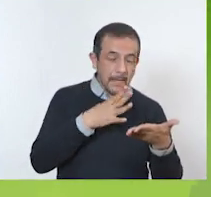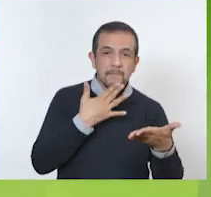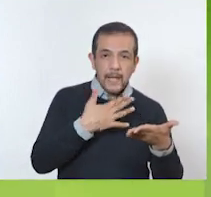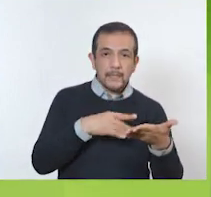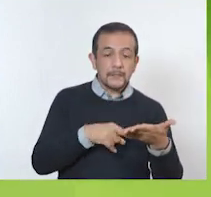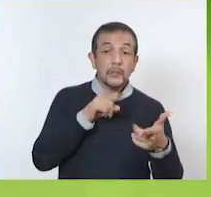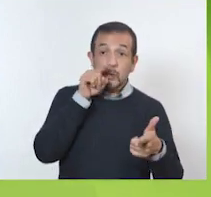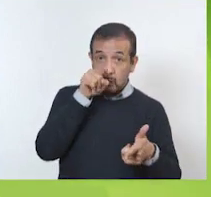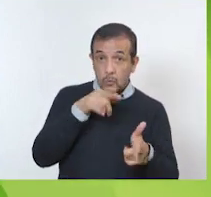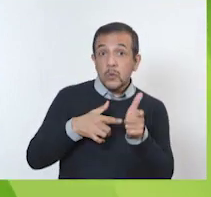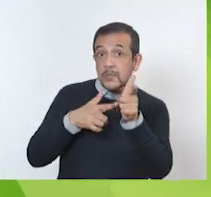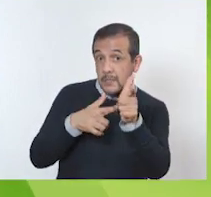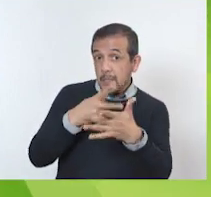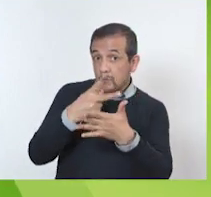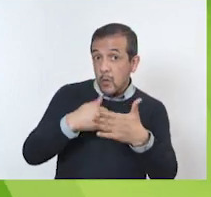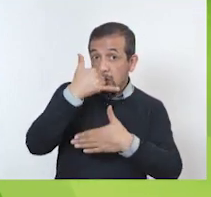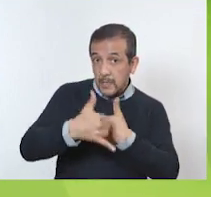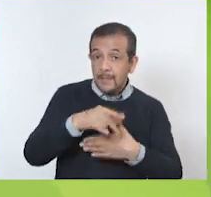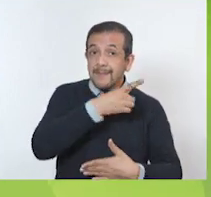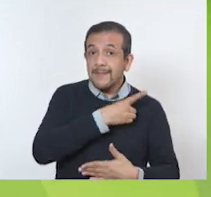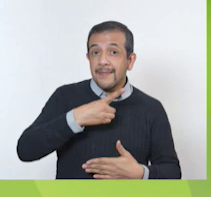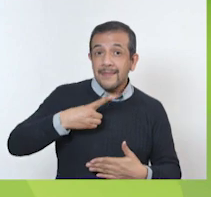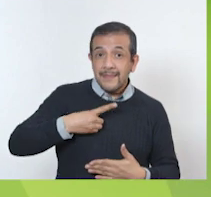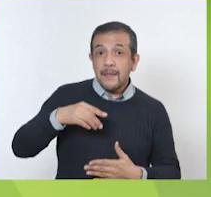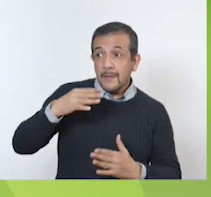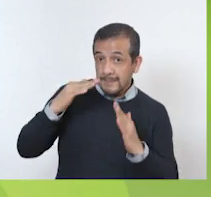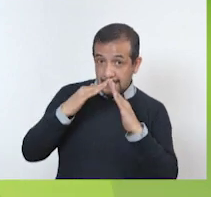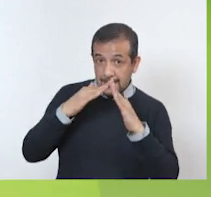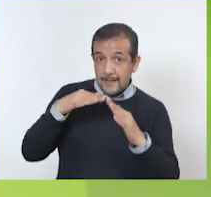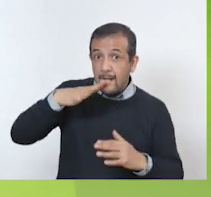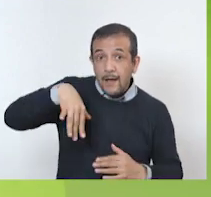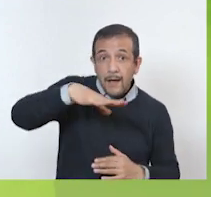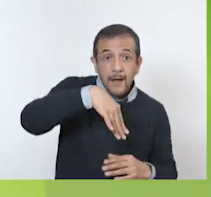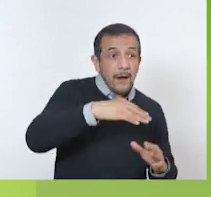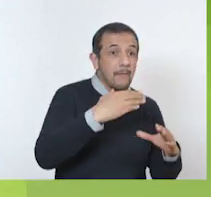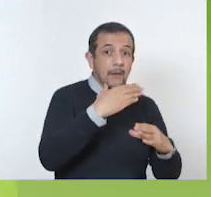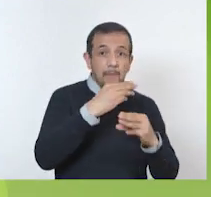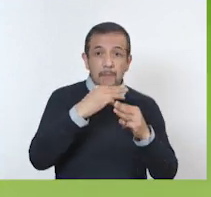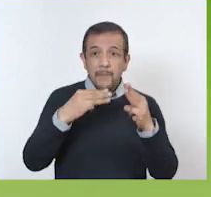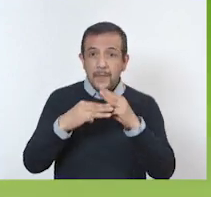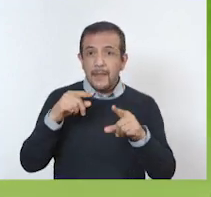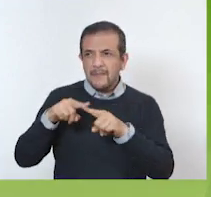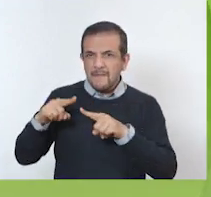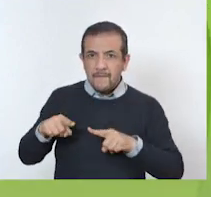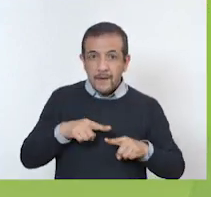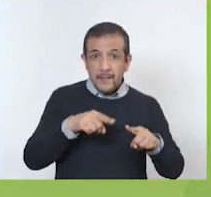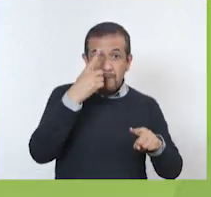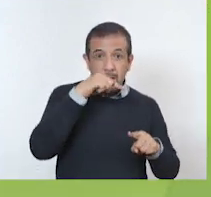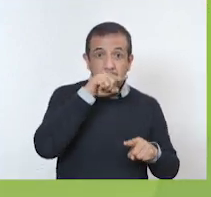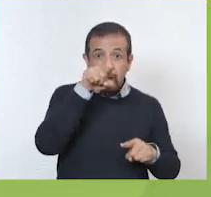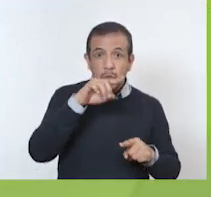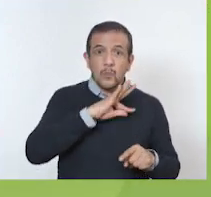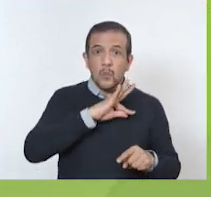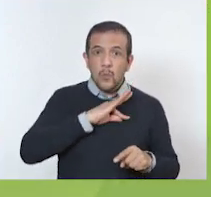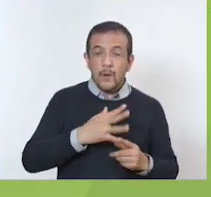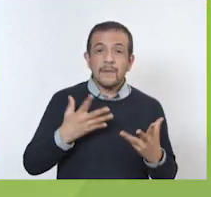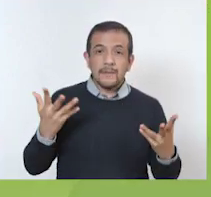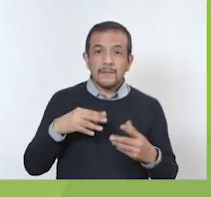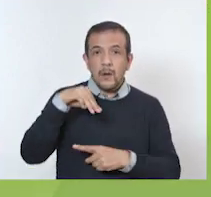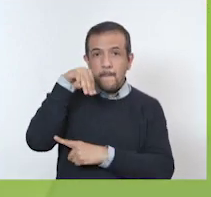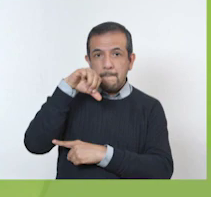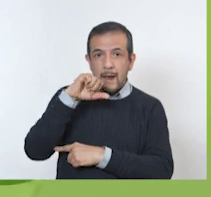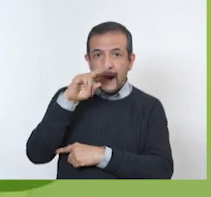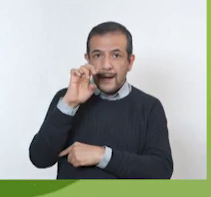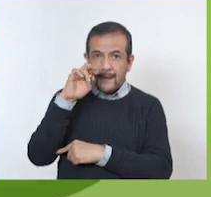Para continuar con este proyecto, deberán buscar en casa materiales que les ayudarán para poder crear una maqueta.